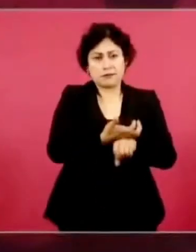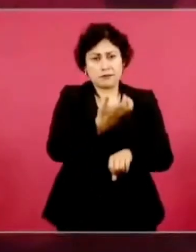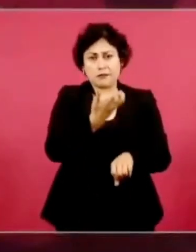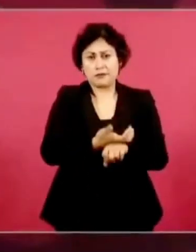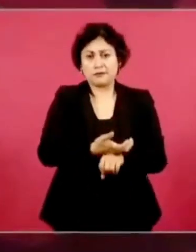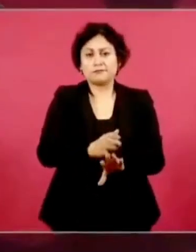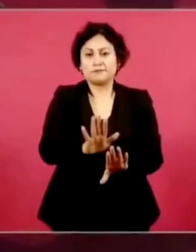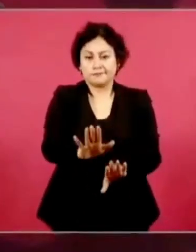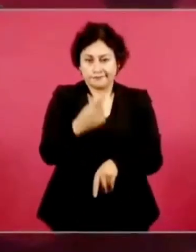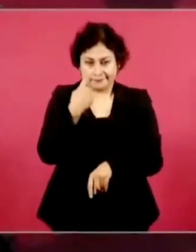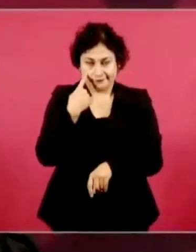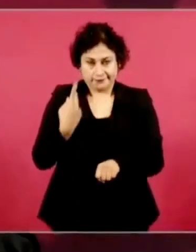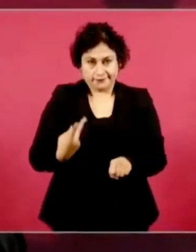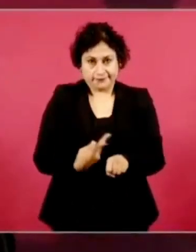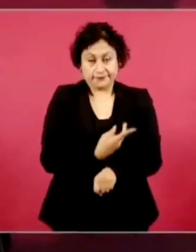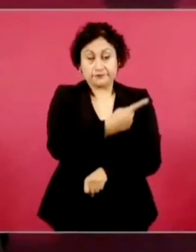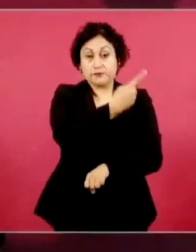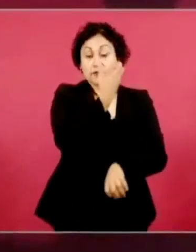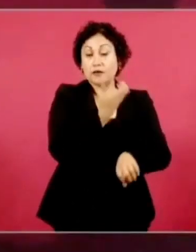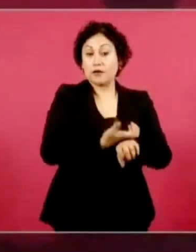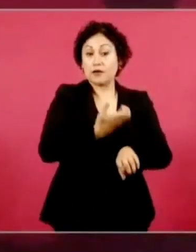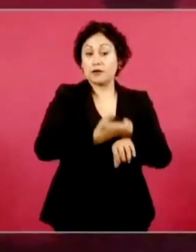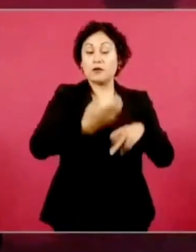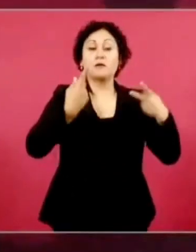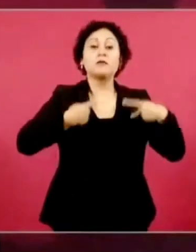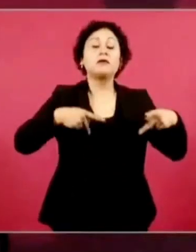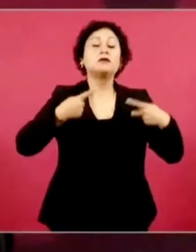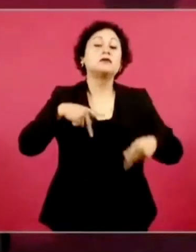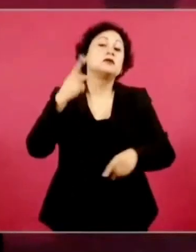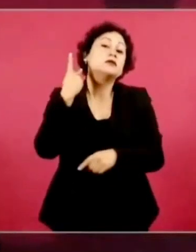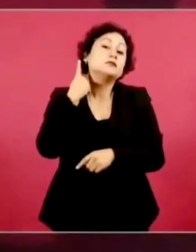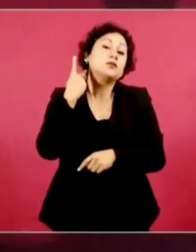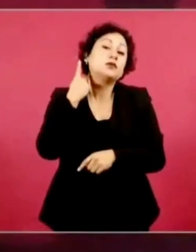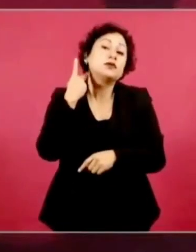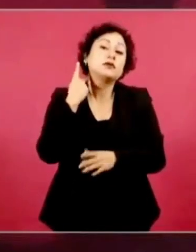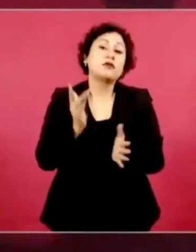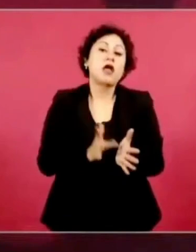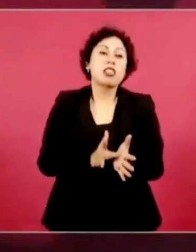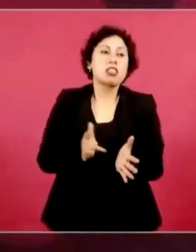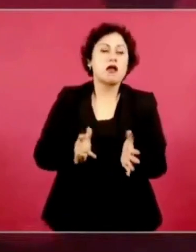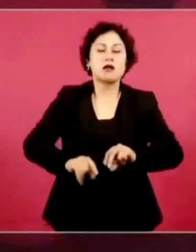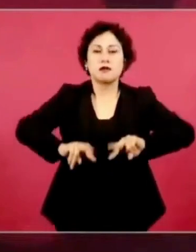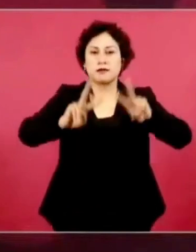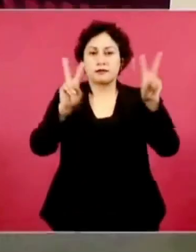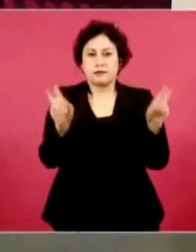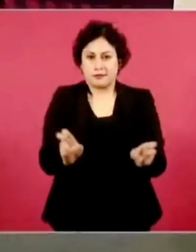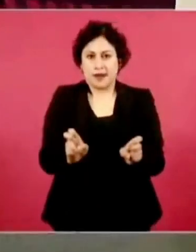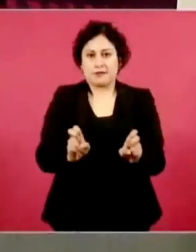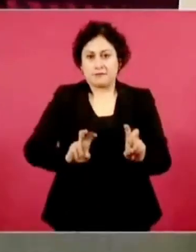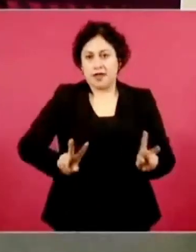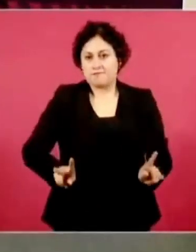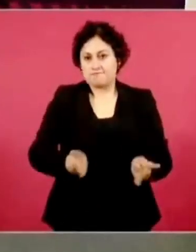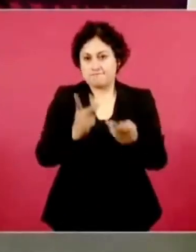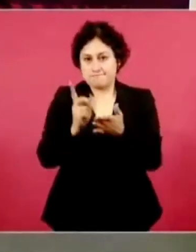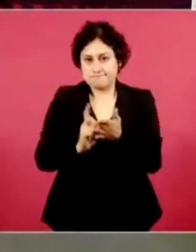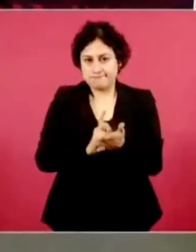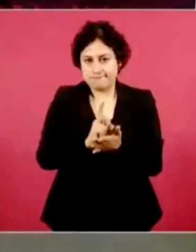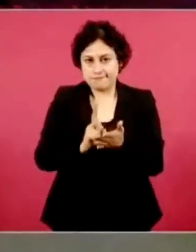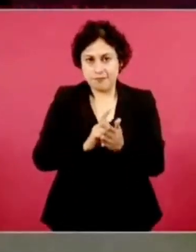usan el tema del narcotráfico en vez de meterse